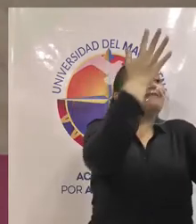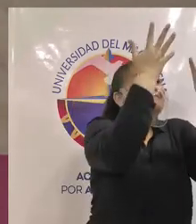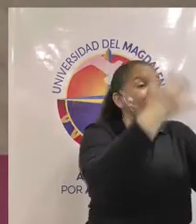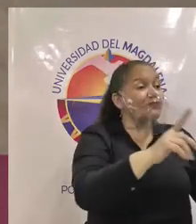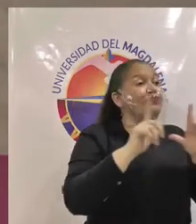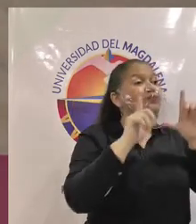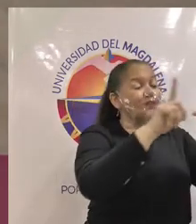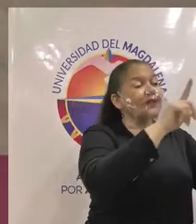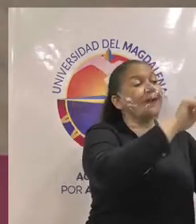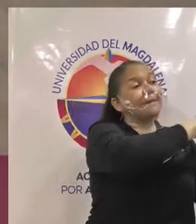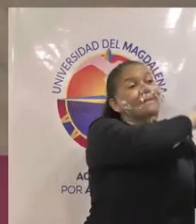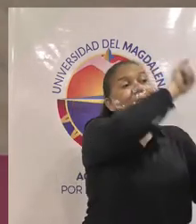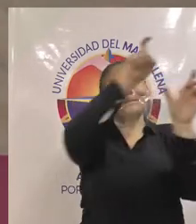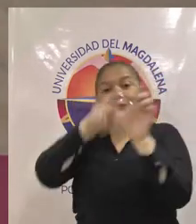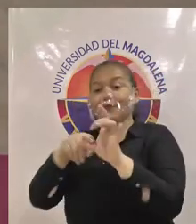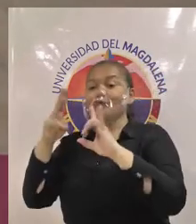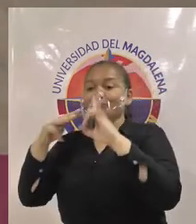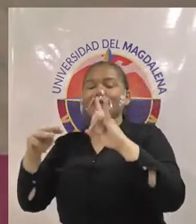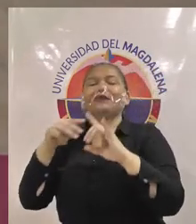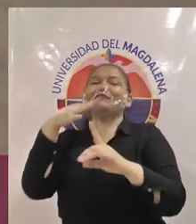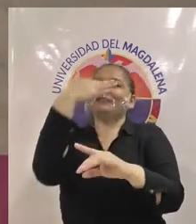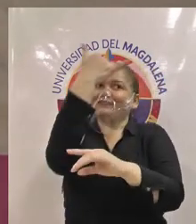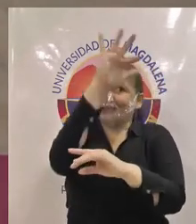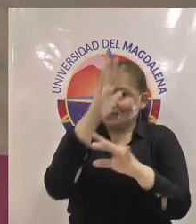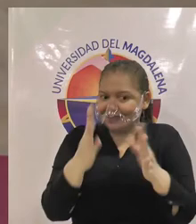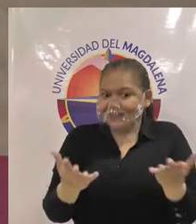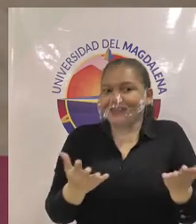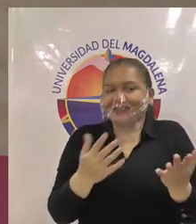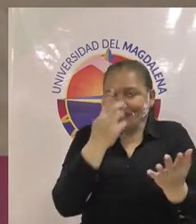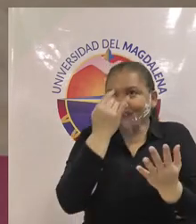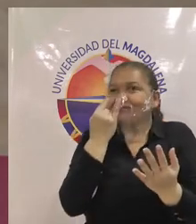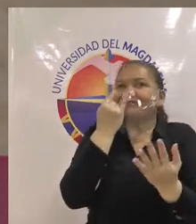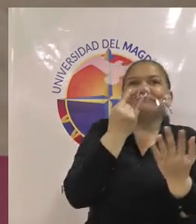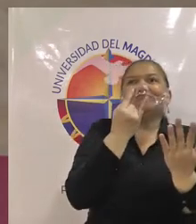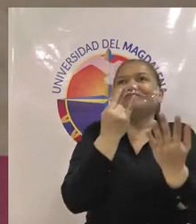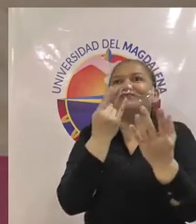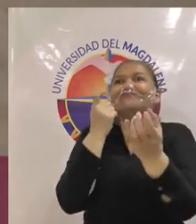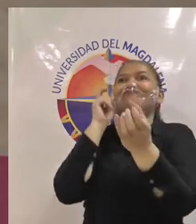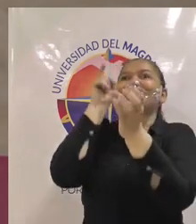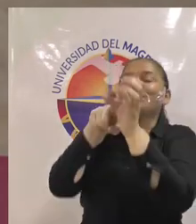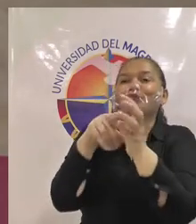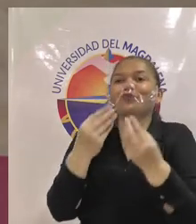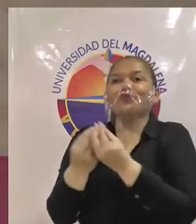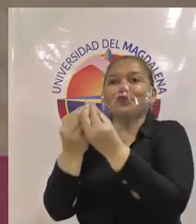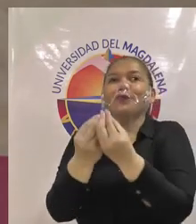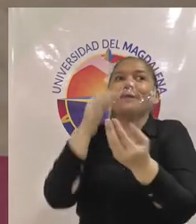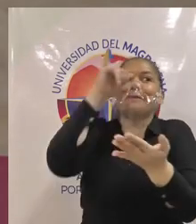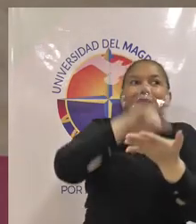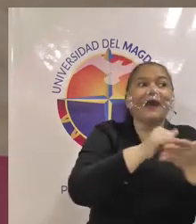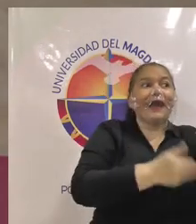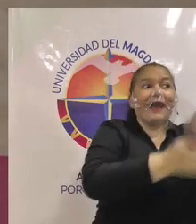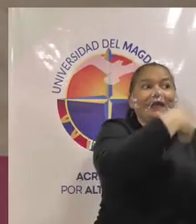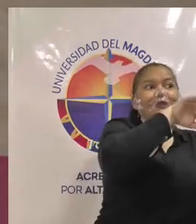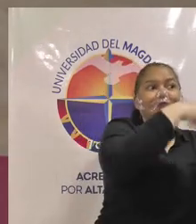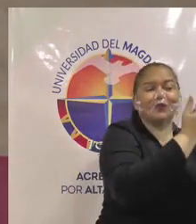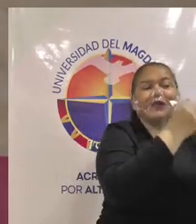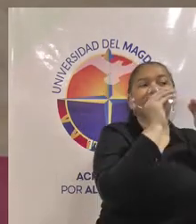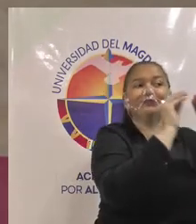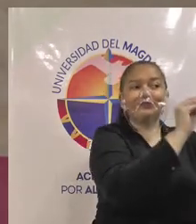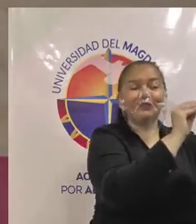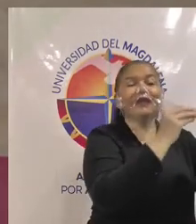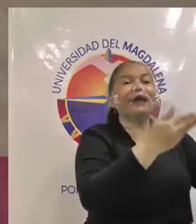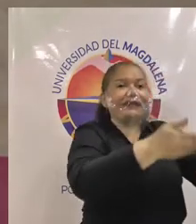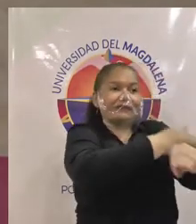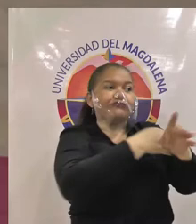su colegio a la universidad venga e instituya los proyectos que en el colegio válgame la redundancia ya se le está